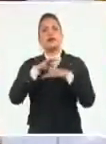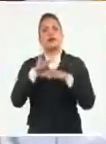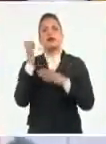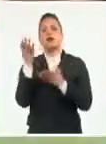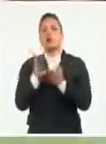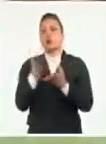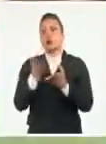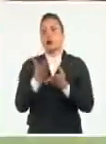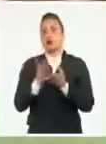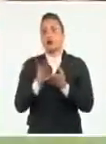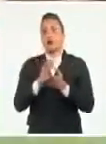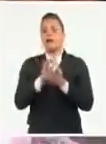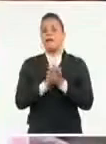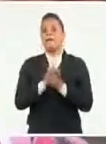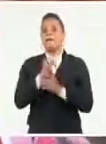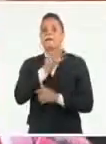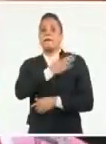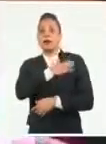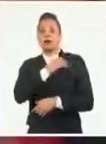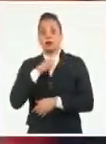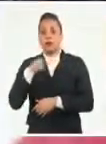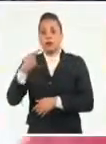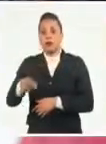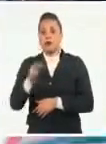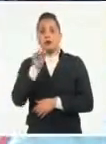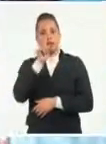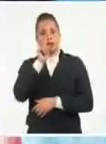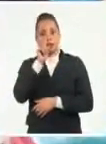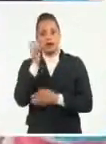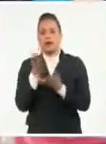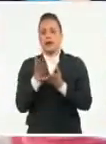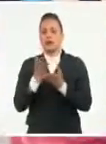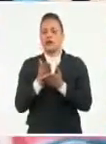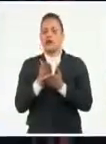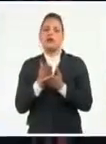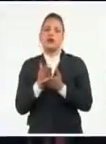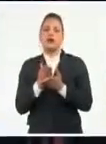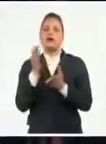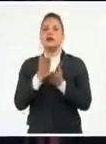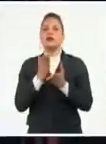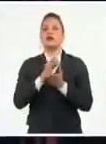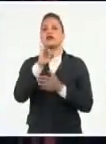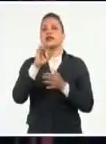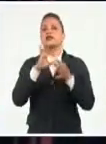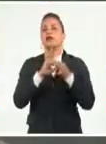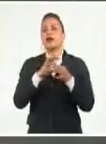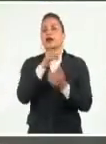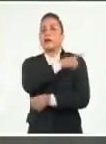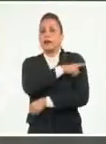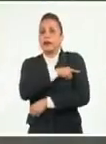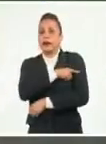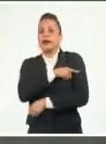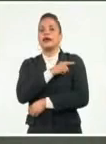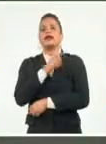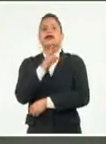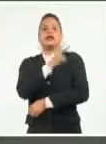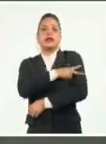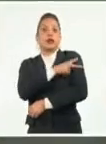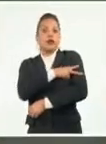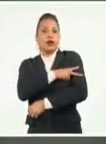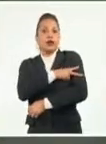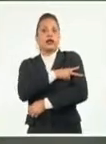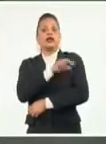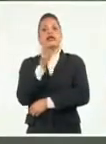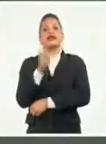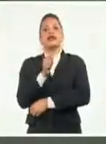Educación, en marzo próximo concluirán sus estudios los estudiantes de sexto grado de la primaria, de secundaria básica, el